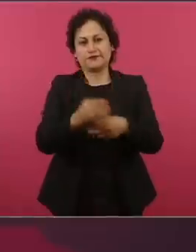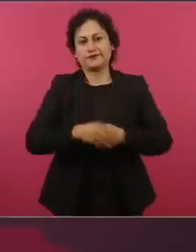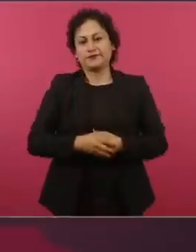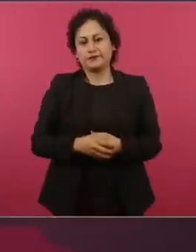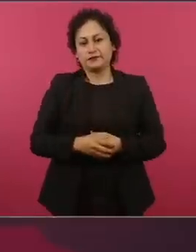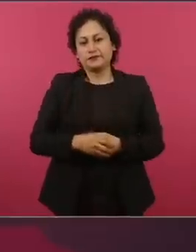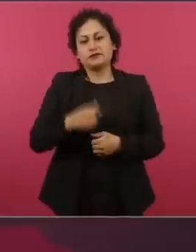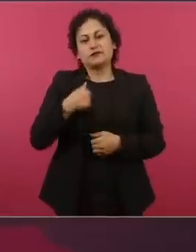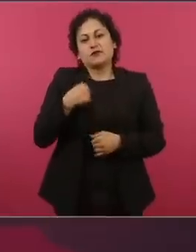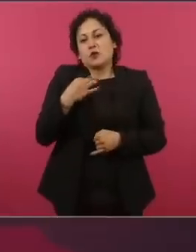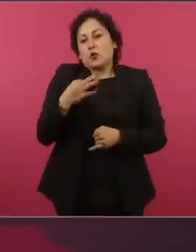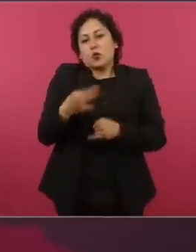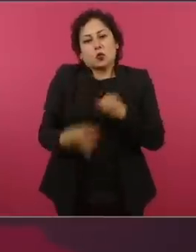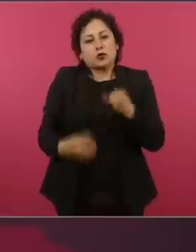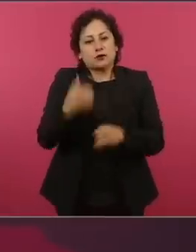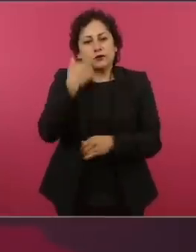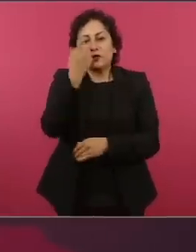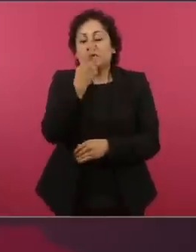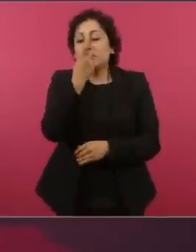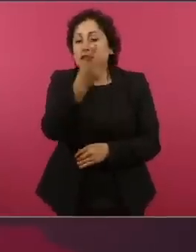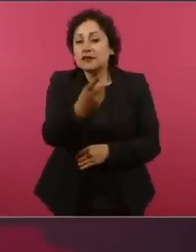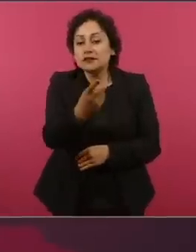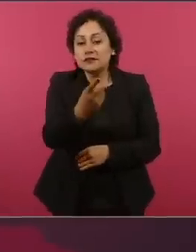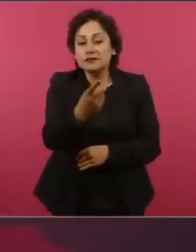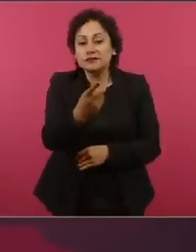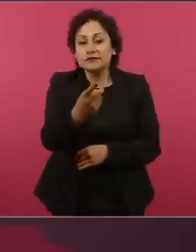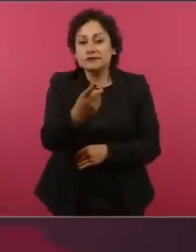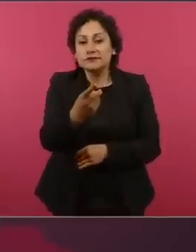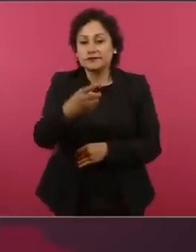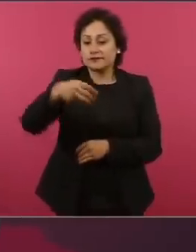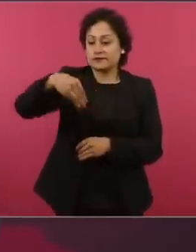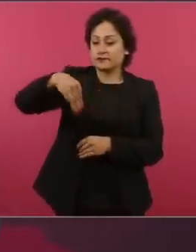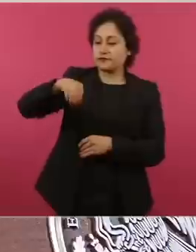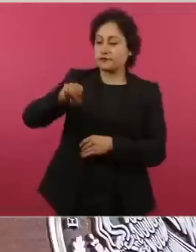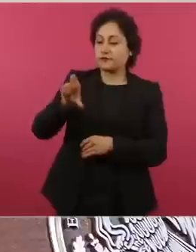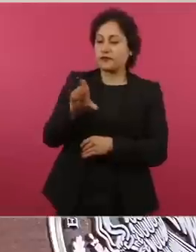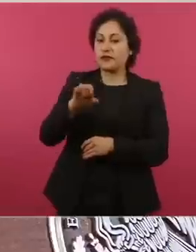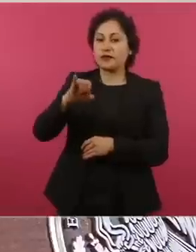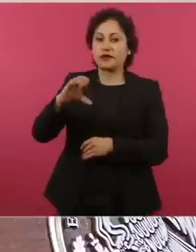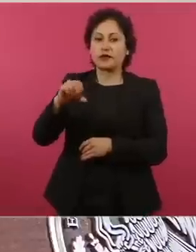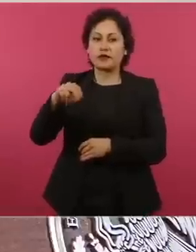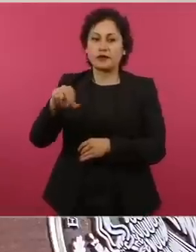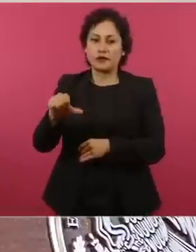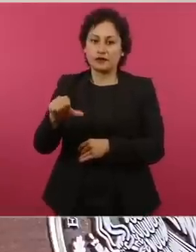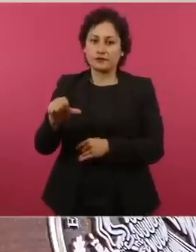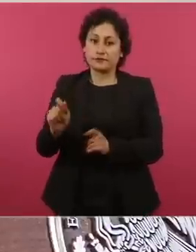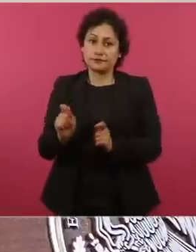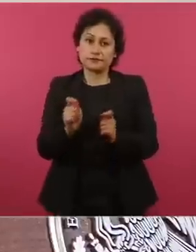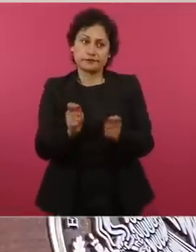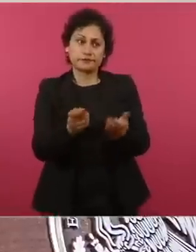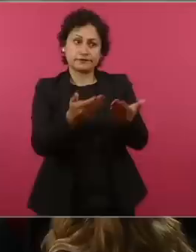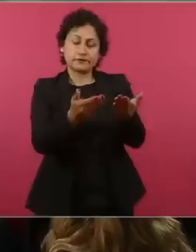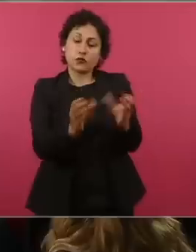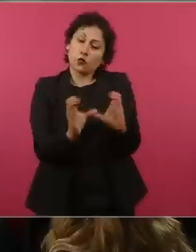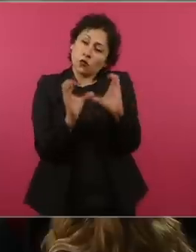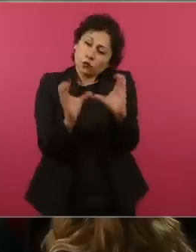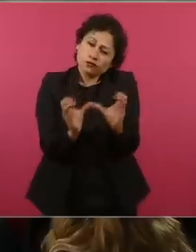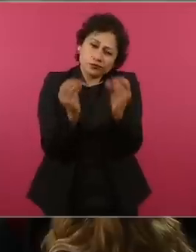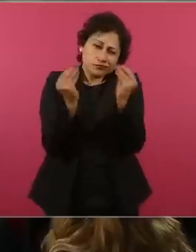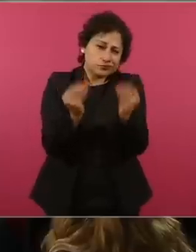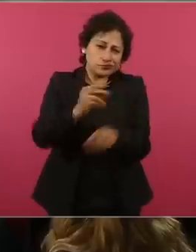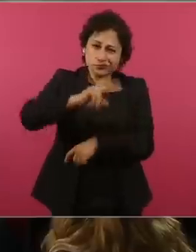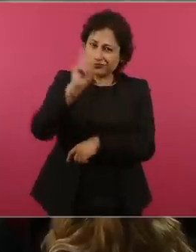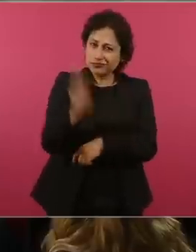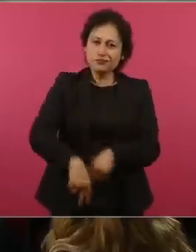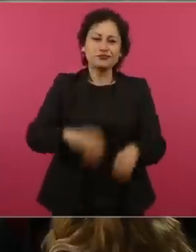decir es, pues, mexicana, cuídenla mucho. Cuídenla mucho, de